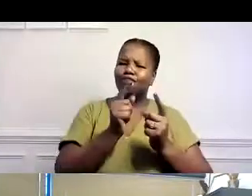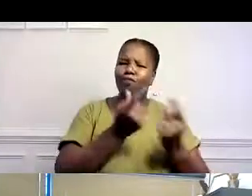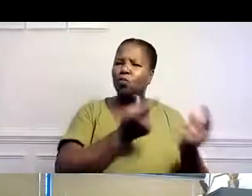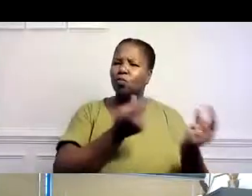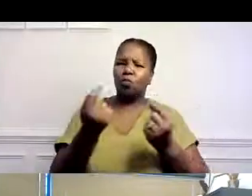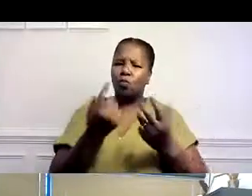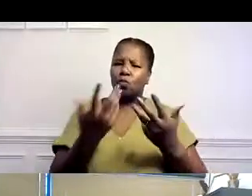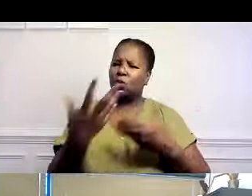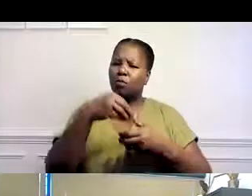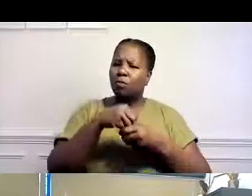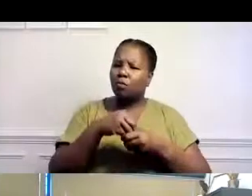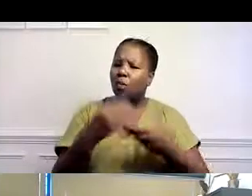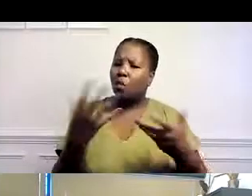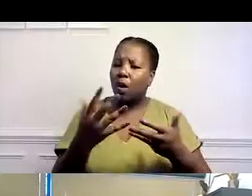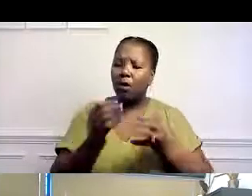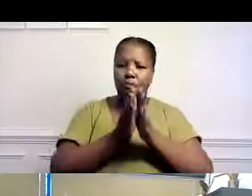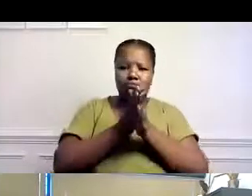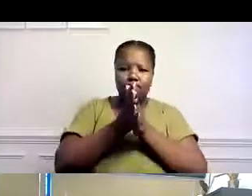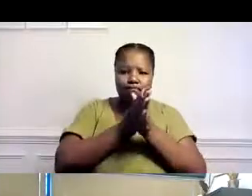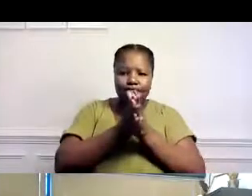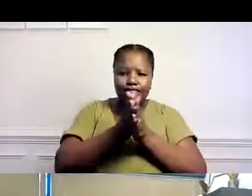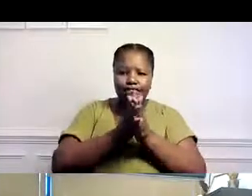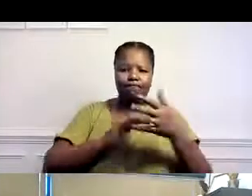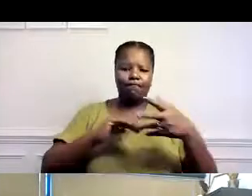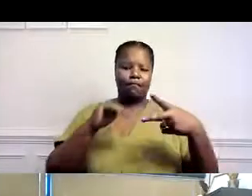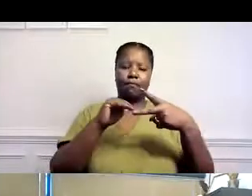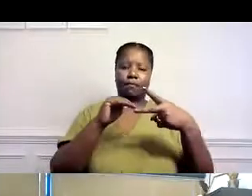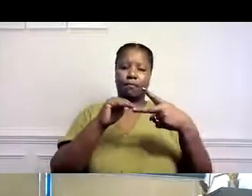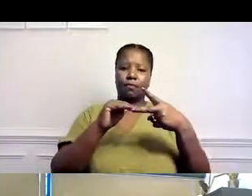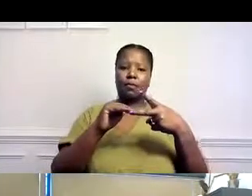es el próximo que sigue. Y eso incluye, claro, lavarse las manos.